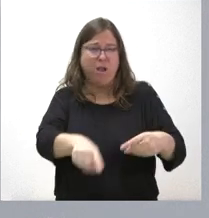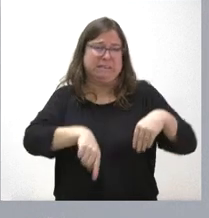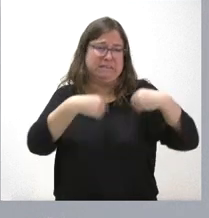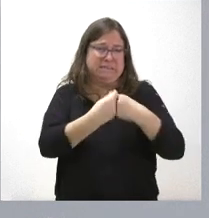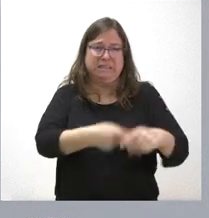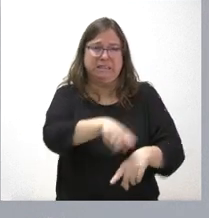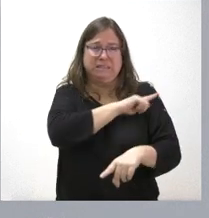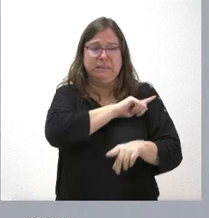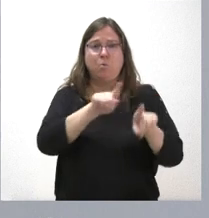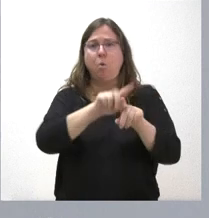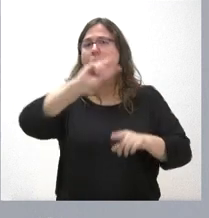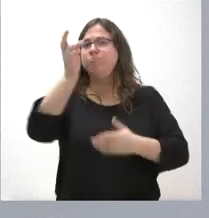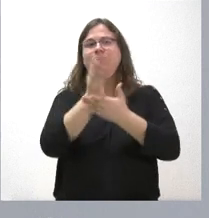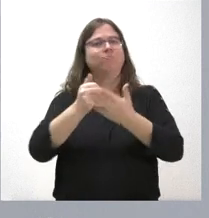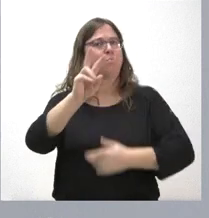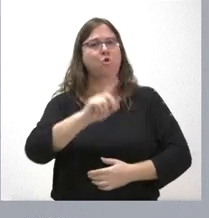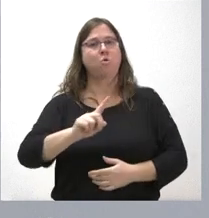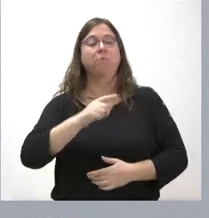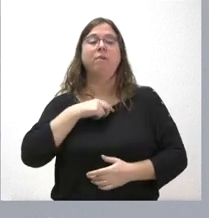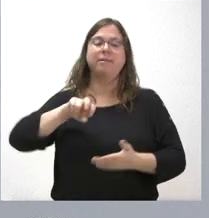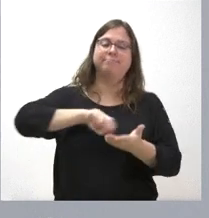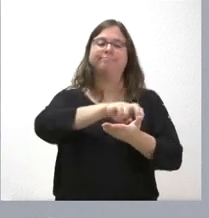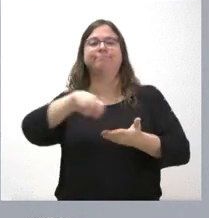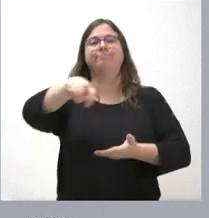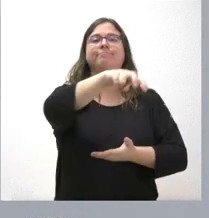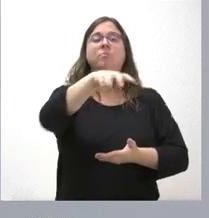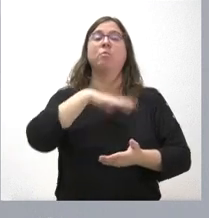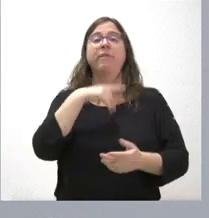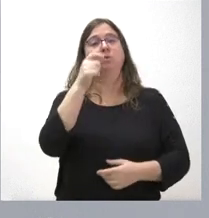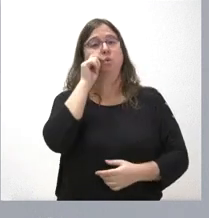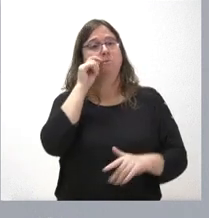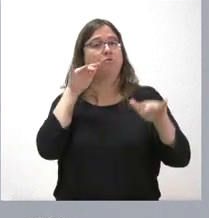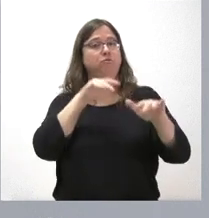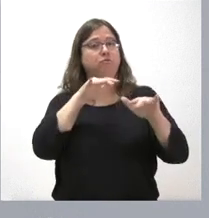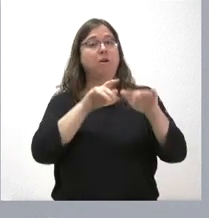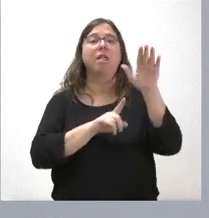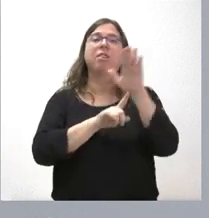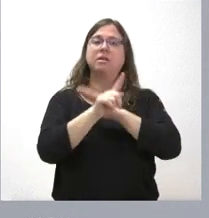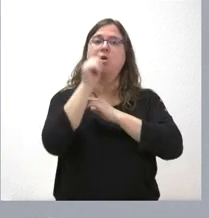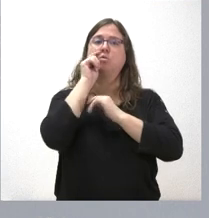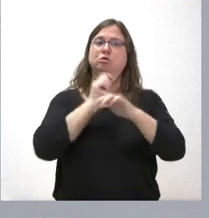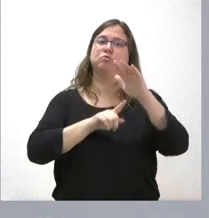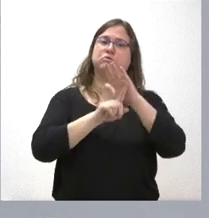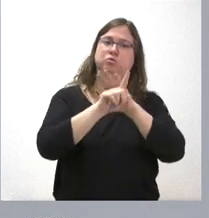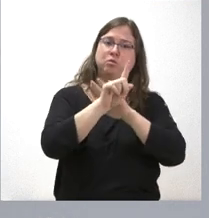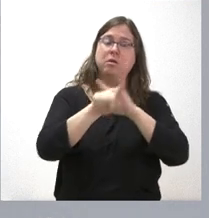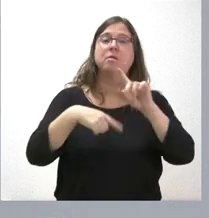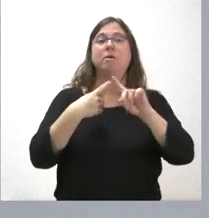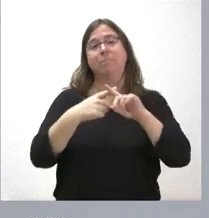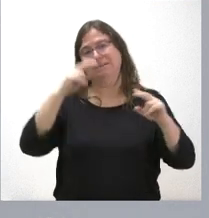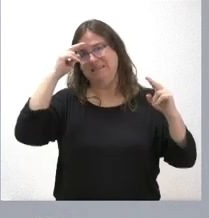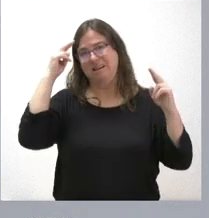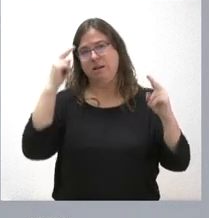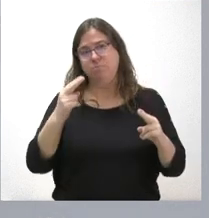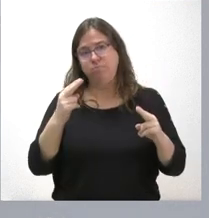tanto hay un recorrido para compatibilizar la presencia de actividad turística el desarrollo turístico de Castilla y León con el hecho del respeto